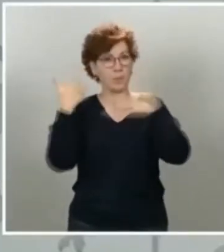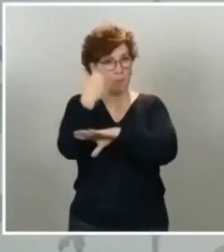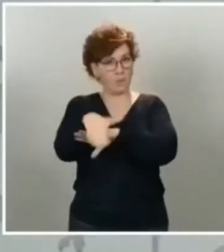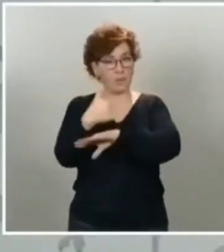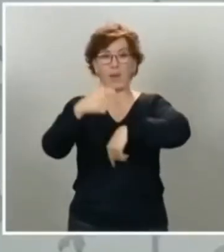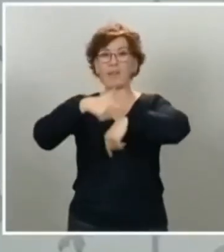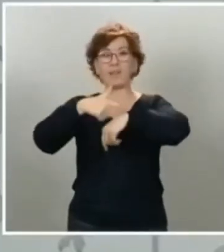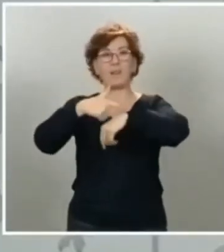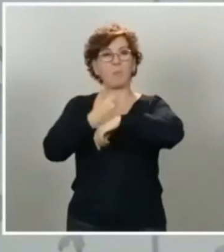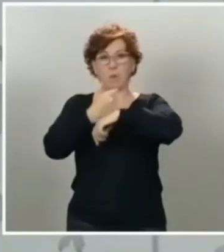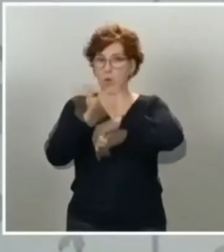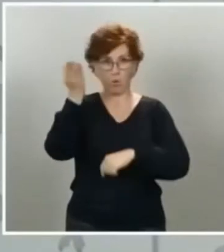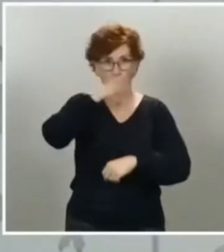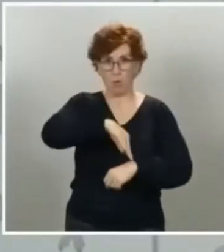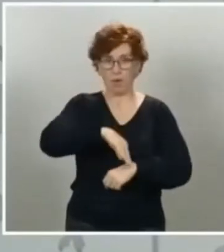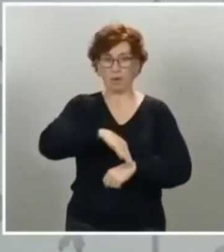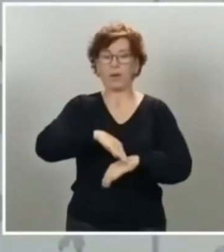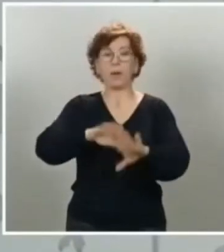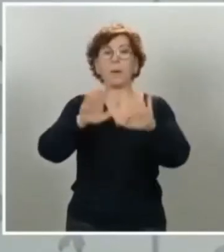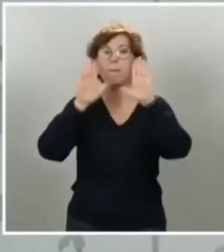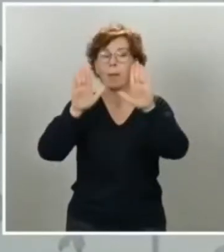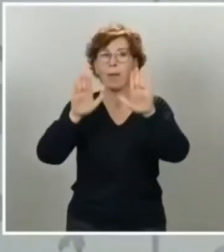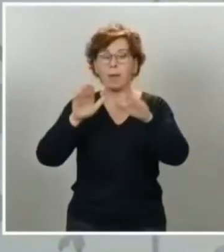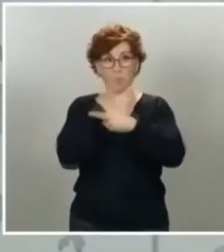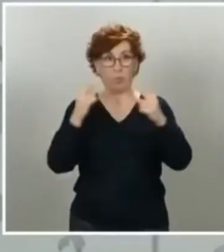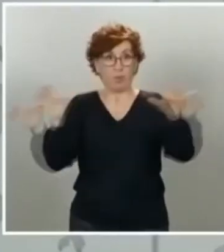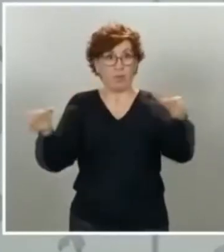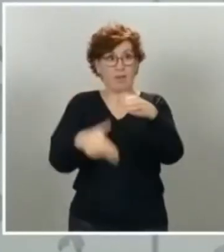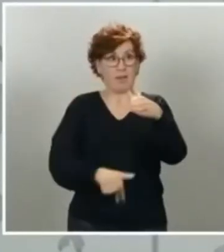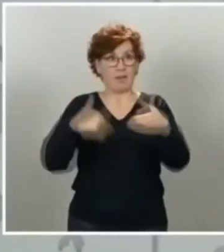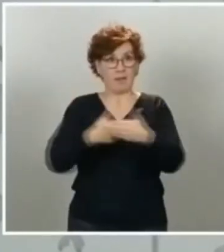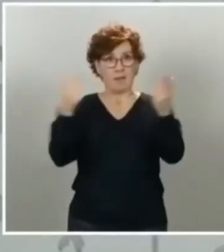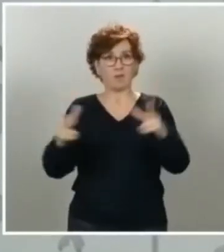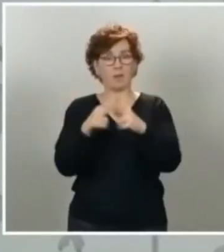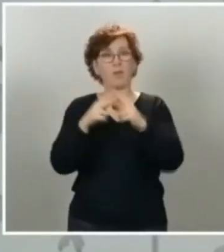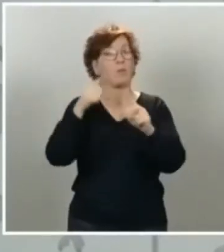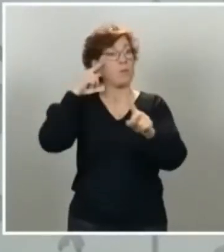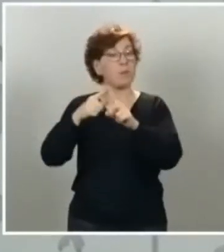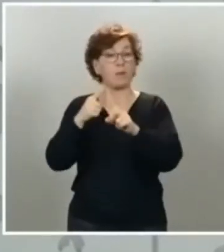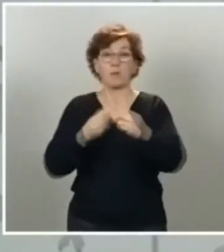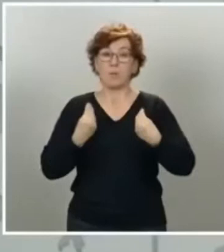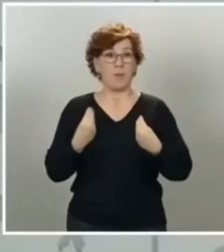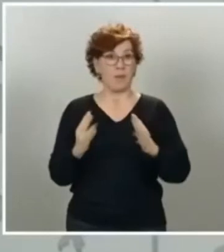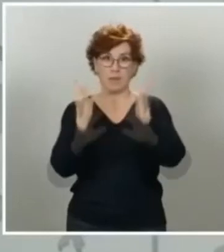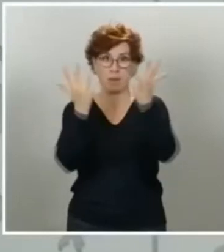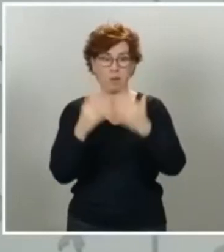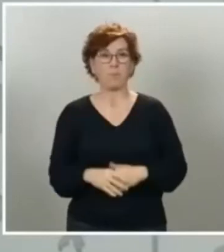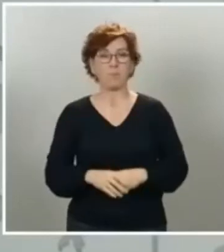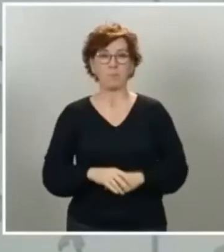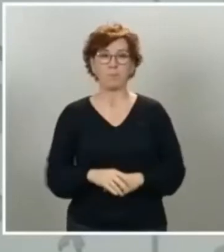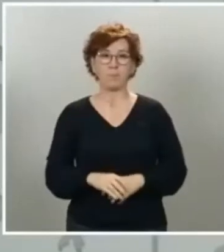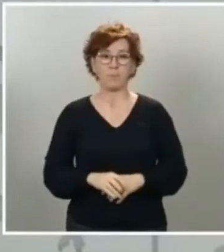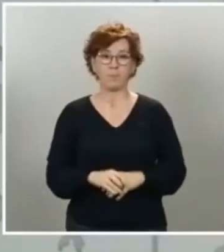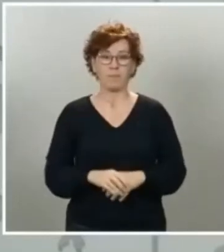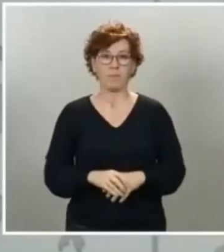siempre, siempre, siempre dentro de la provincia en la que vivan. Centrándonos en ganarles al